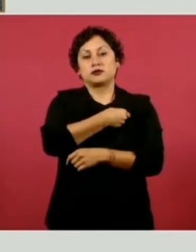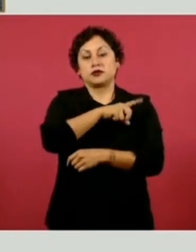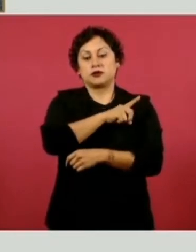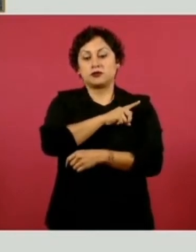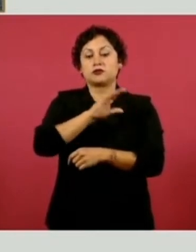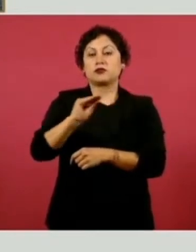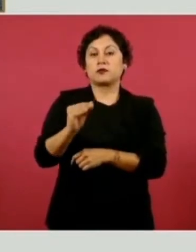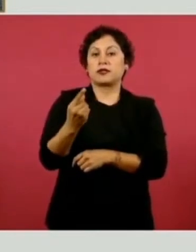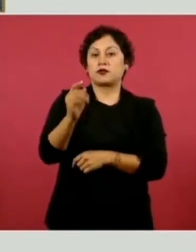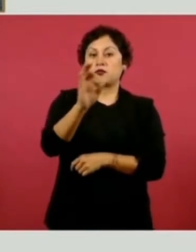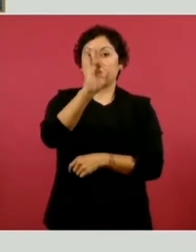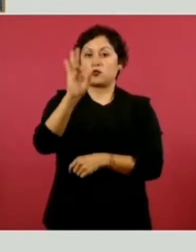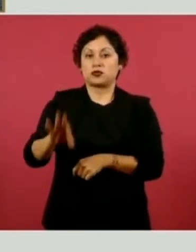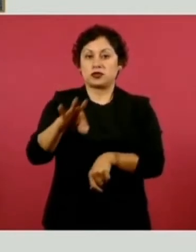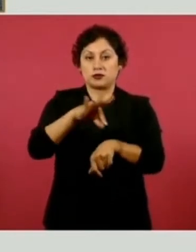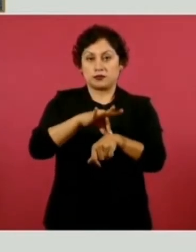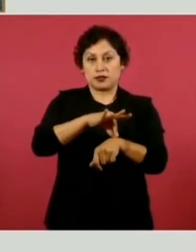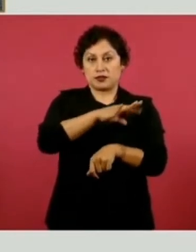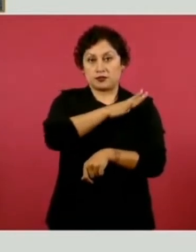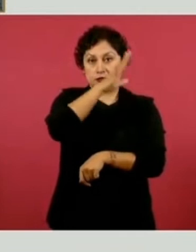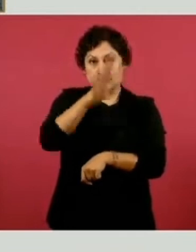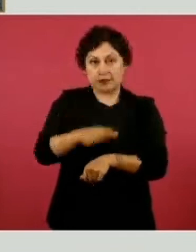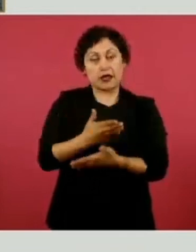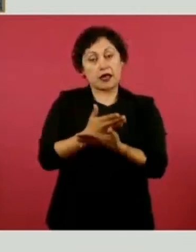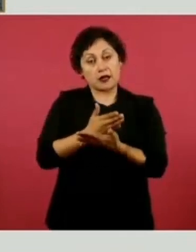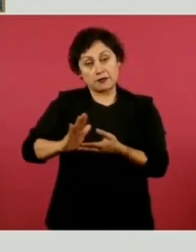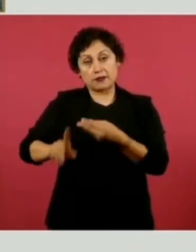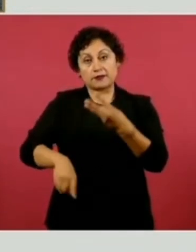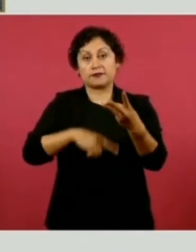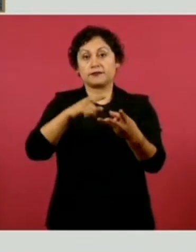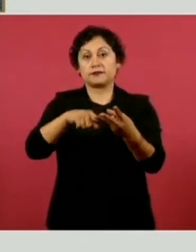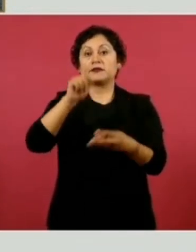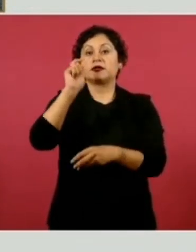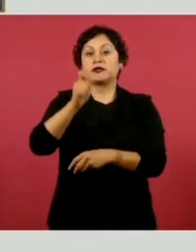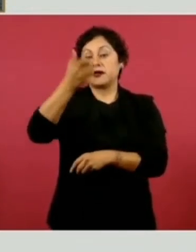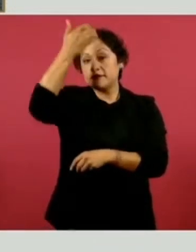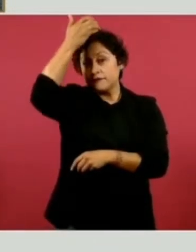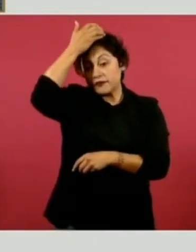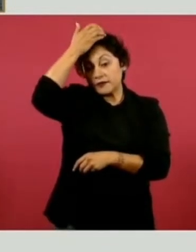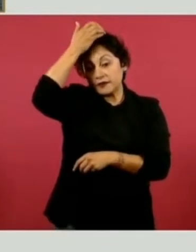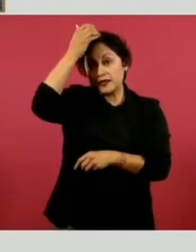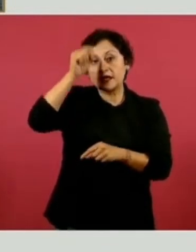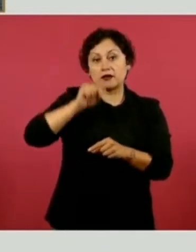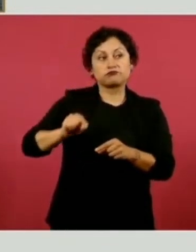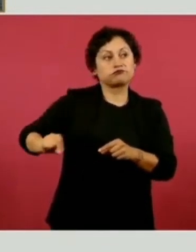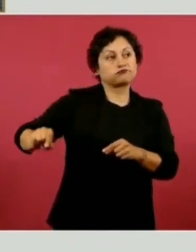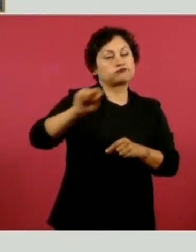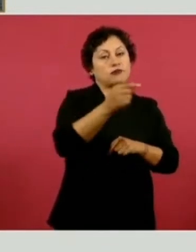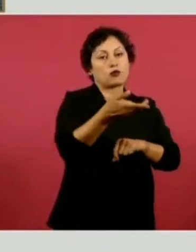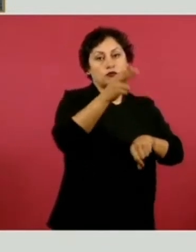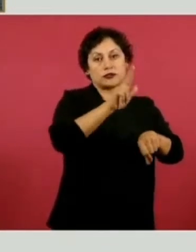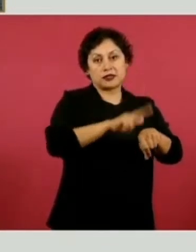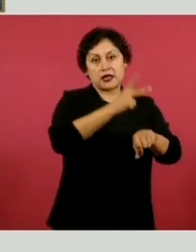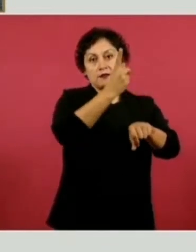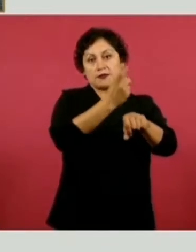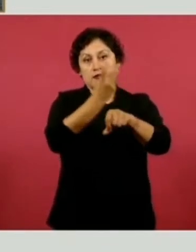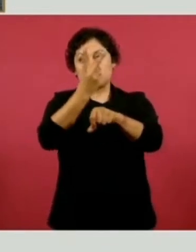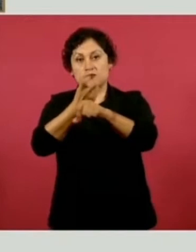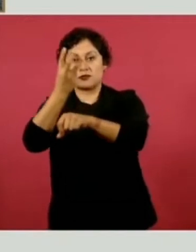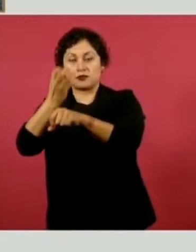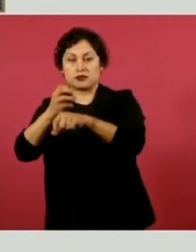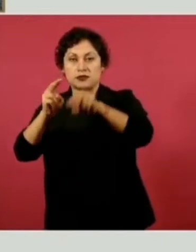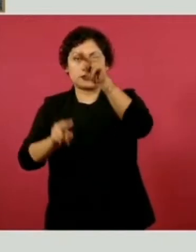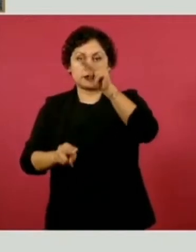contratación de médicos generales. Además de enfermería, que es entre los tres niveles de atención, tanto tercer, segundo y primer nivel,